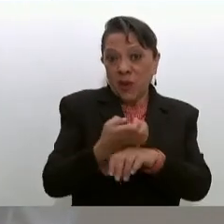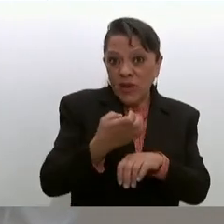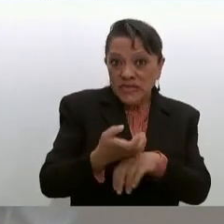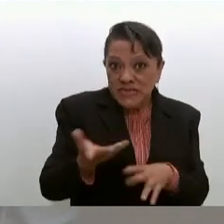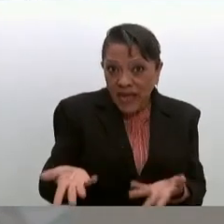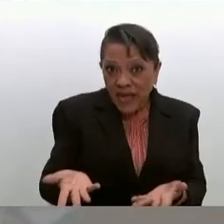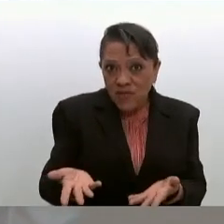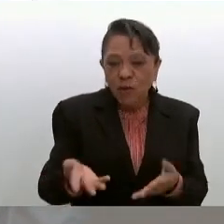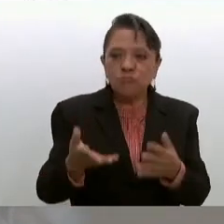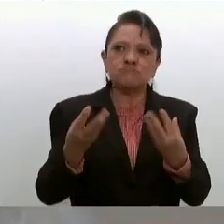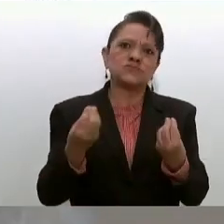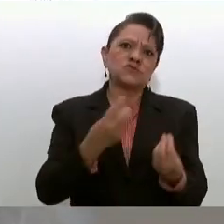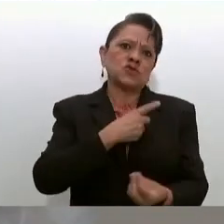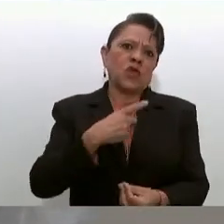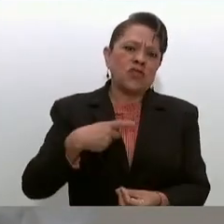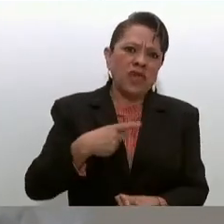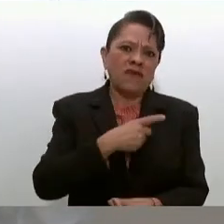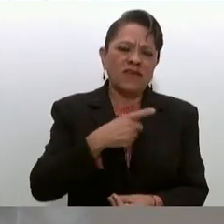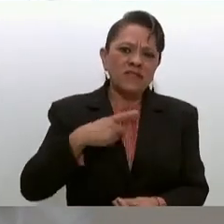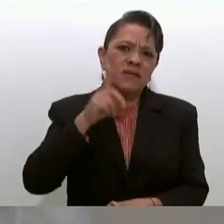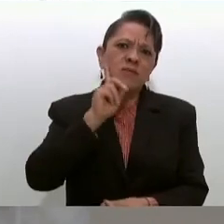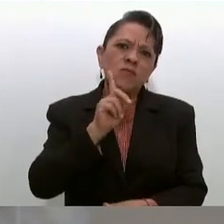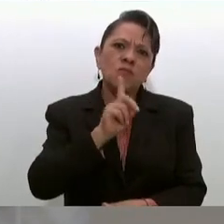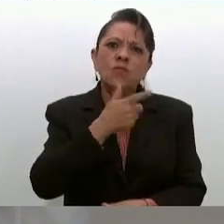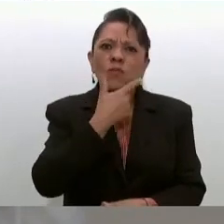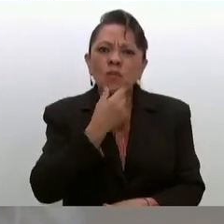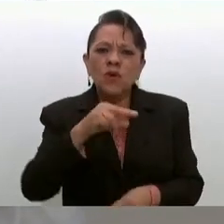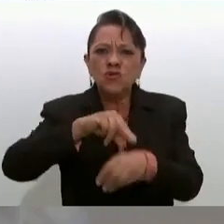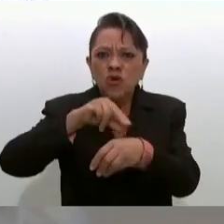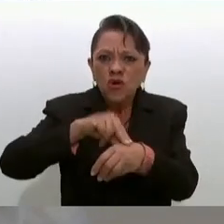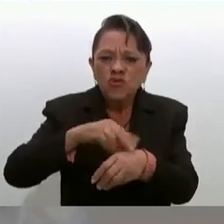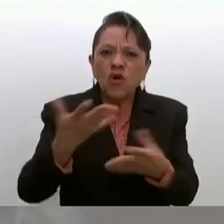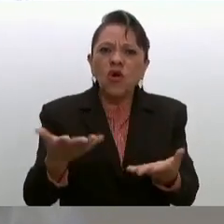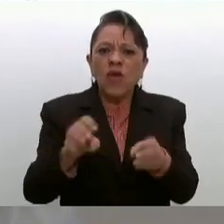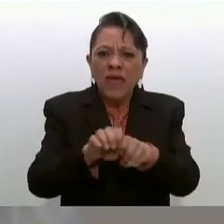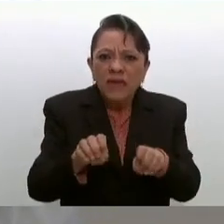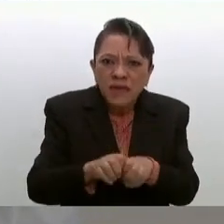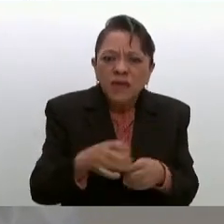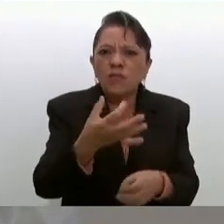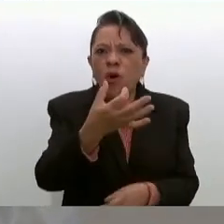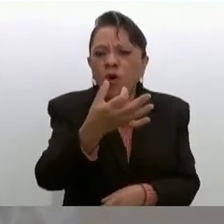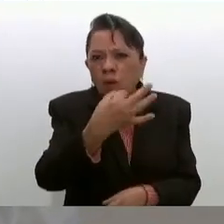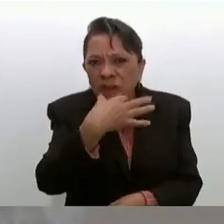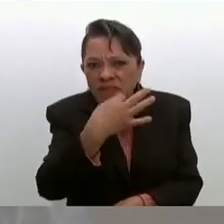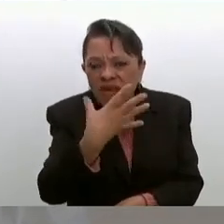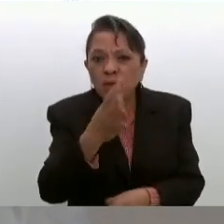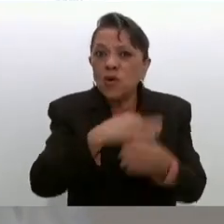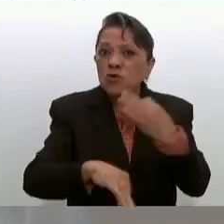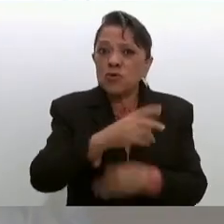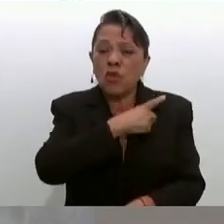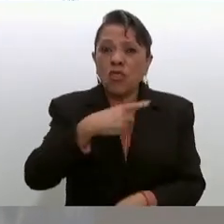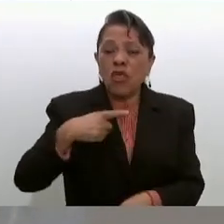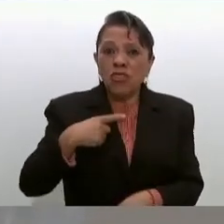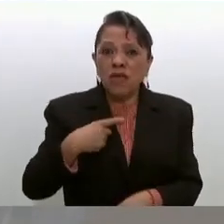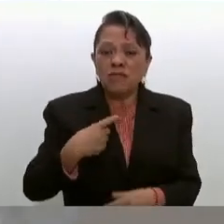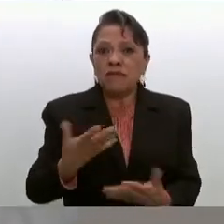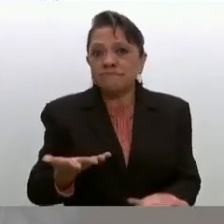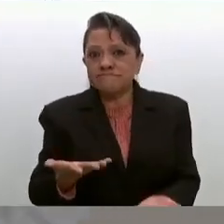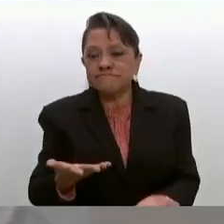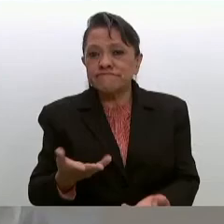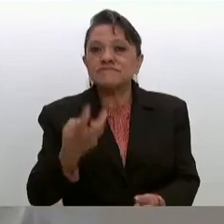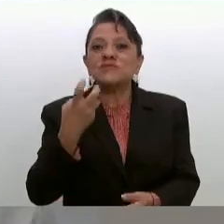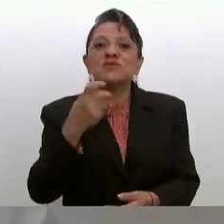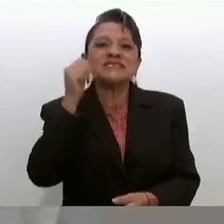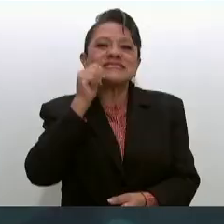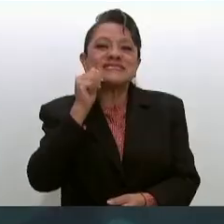quedaron tanto a deber, médicos, médicas, equipo, medicamentos. Segundo, era un modelo que siempre iba hacia la